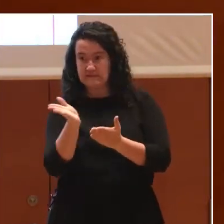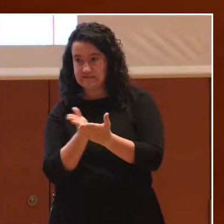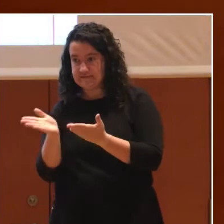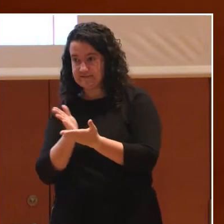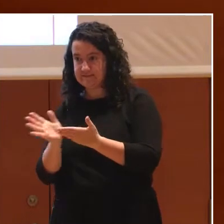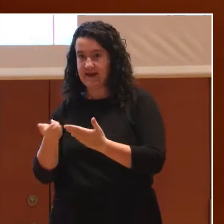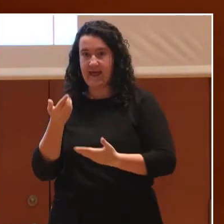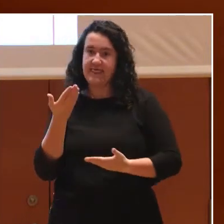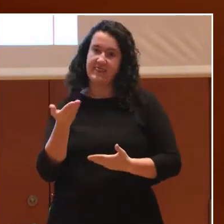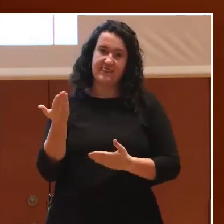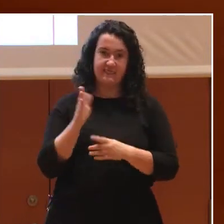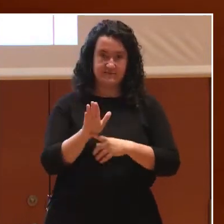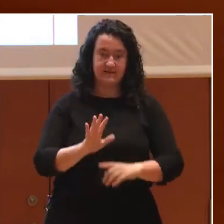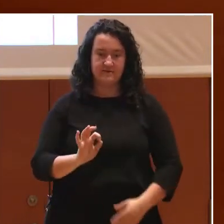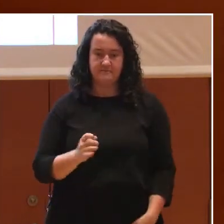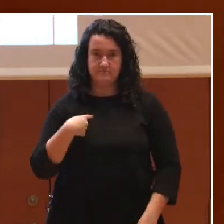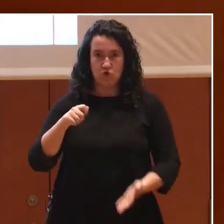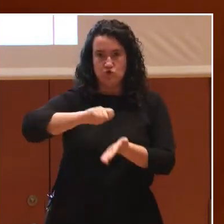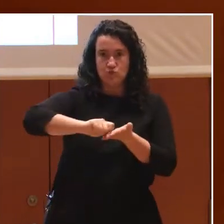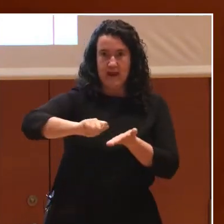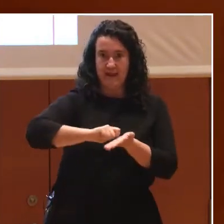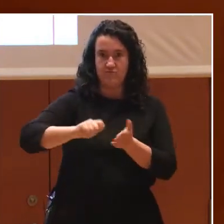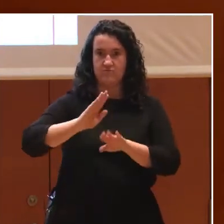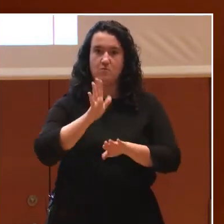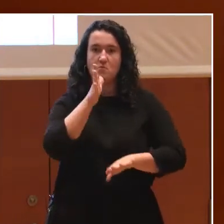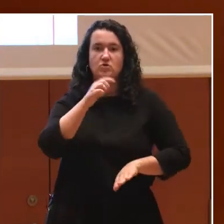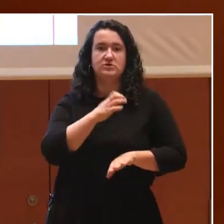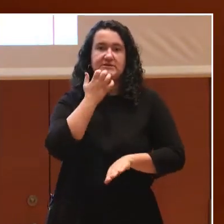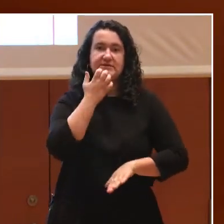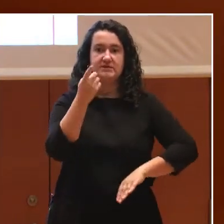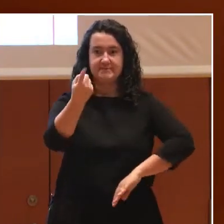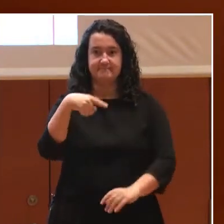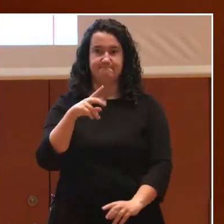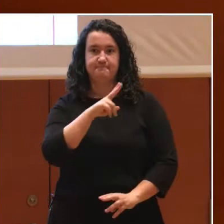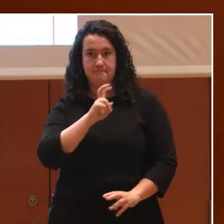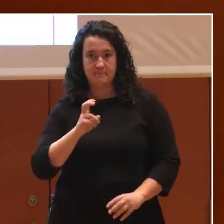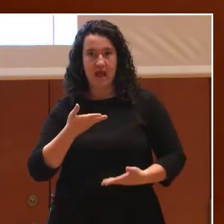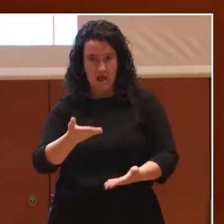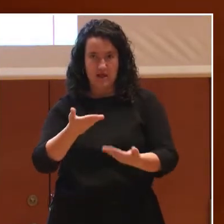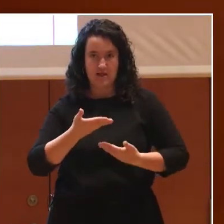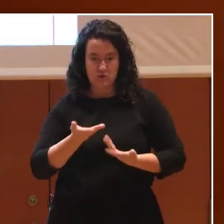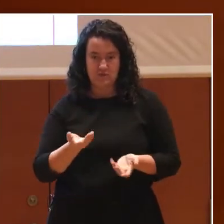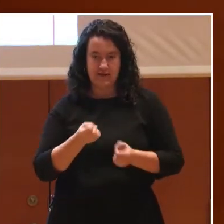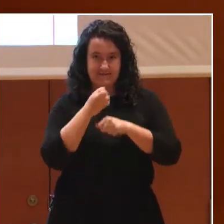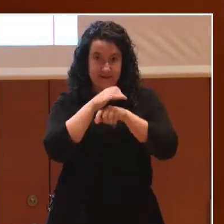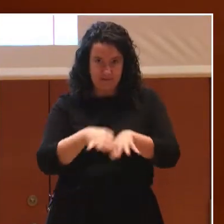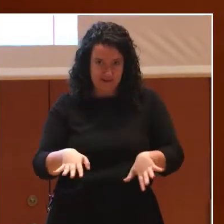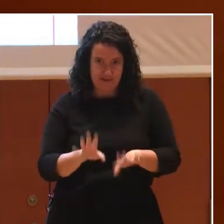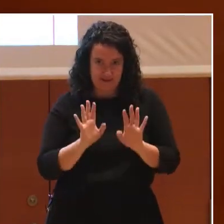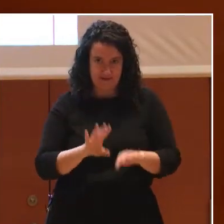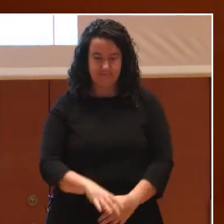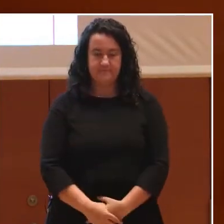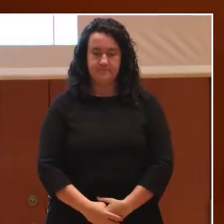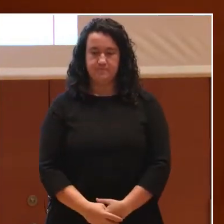poniendo con subrayador, por si os sirve a la hora de esquematizar también vuestra propia recogida.